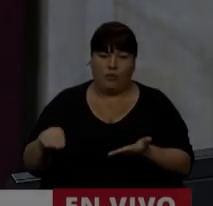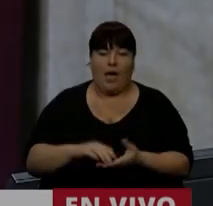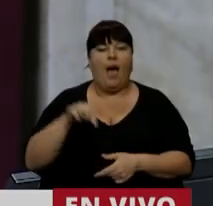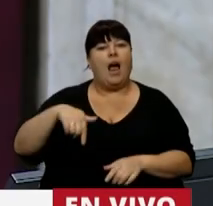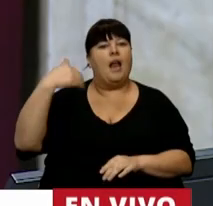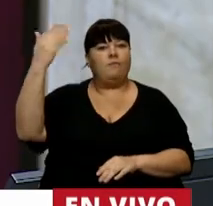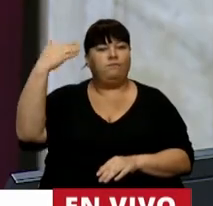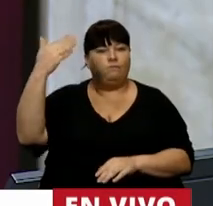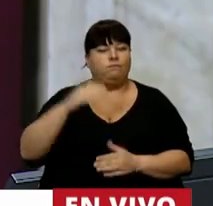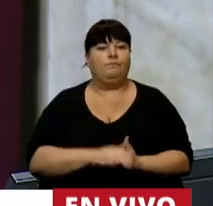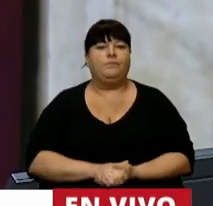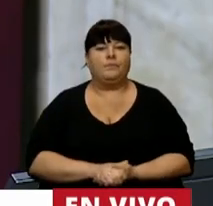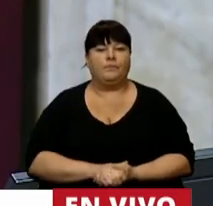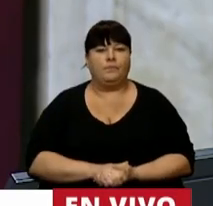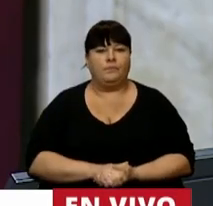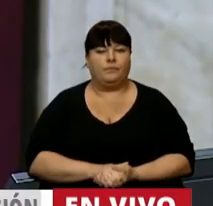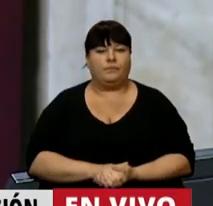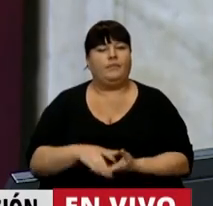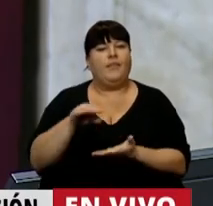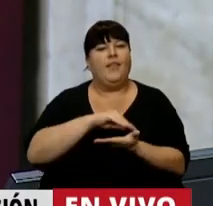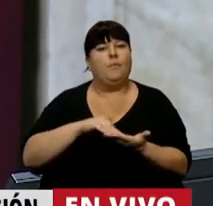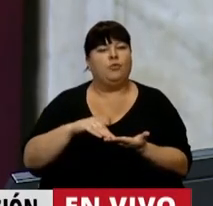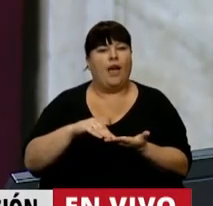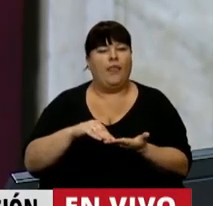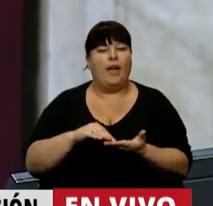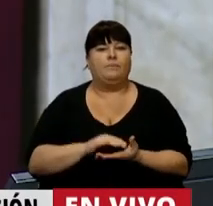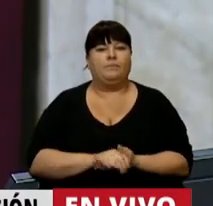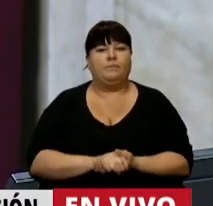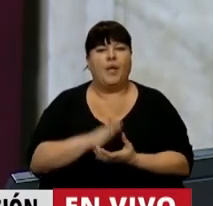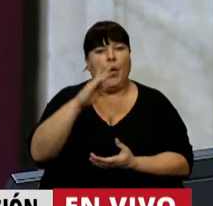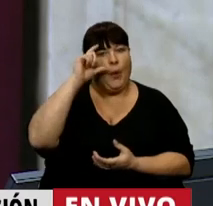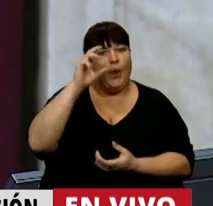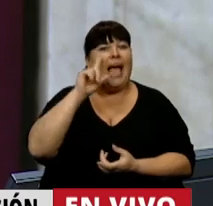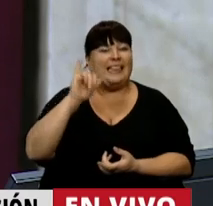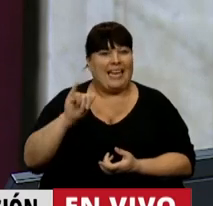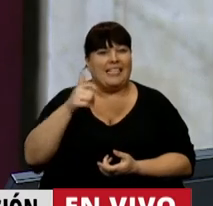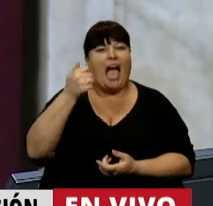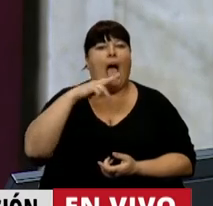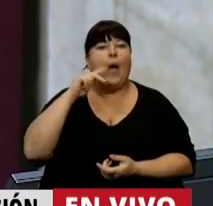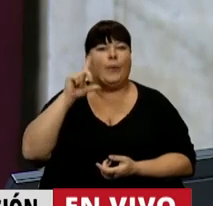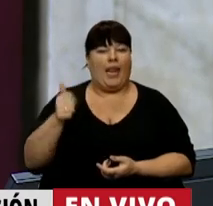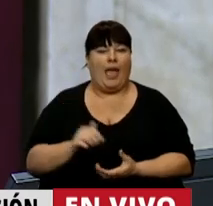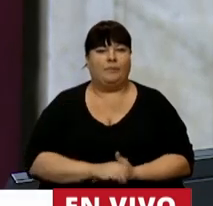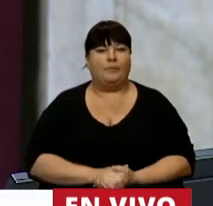En el uso de la palabra, la diputada Beatriz Luisa Ávila.